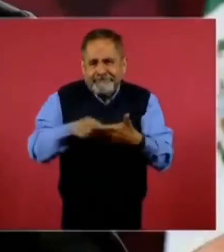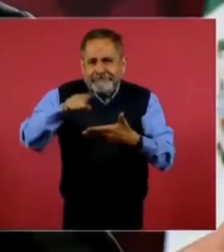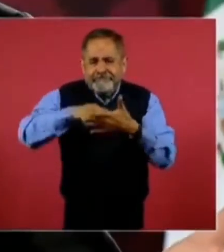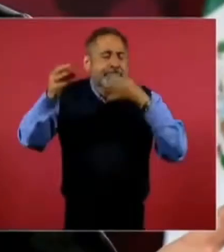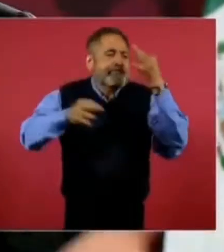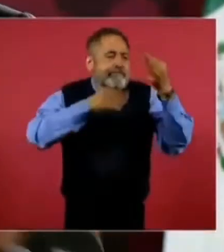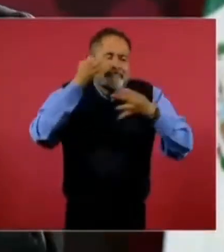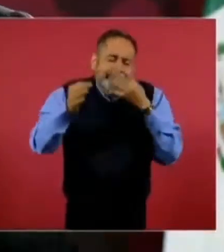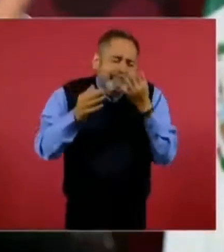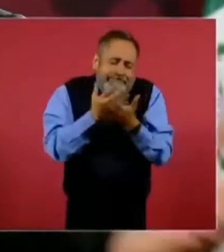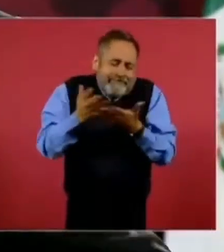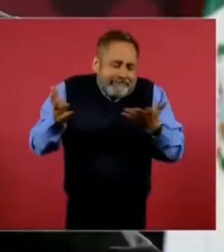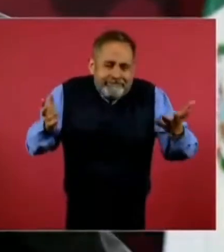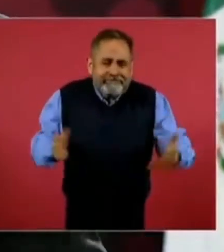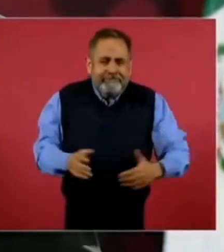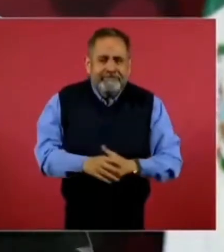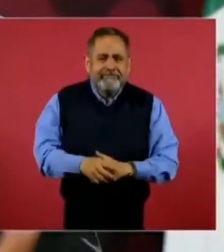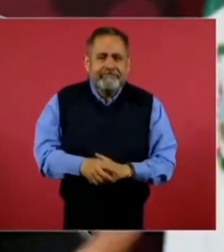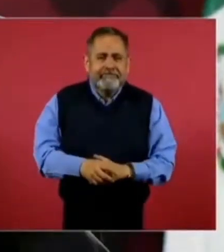Persona sensacional.